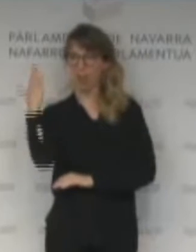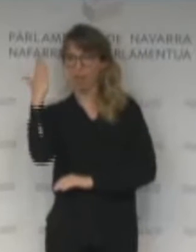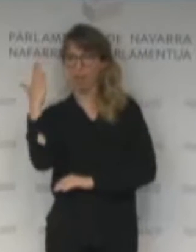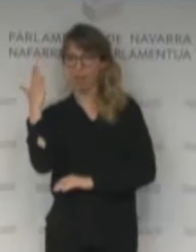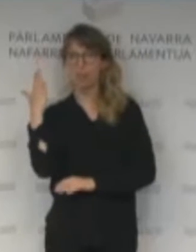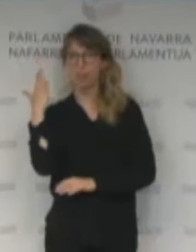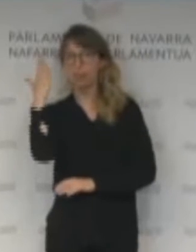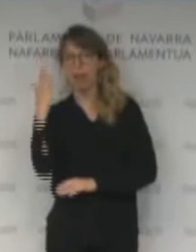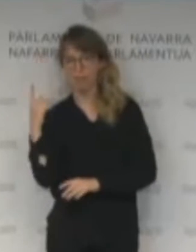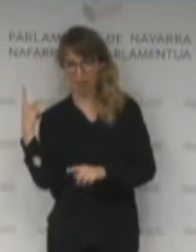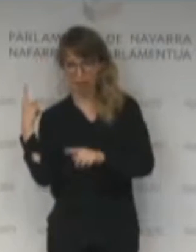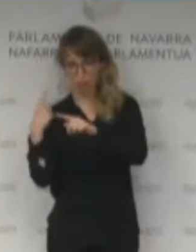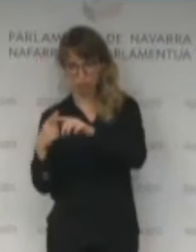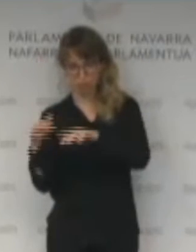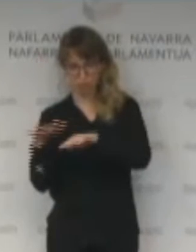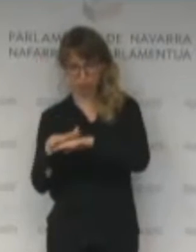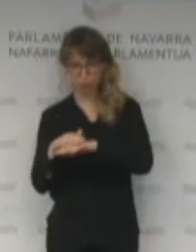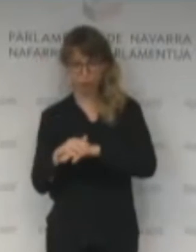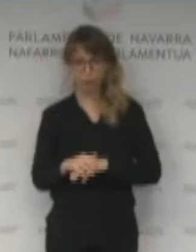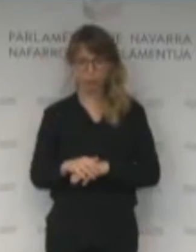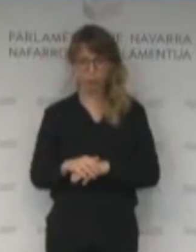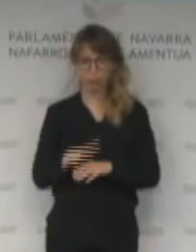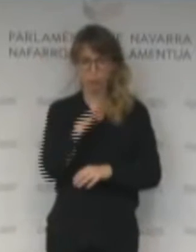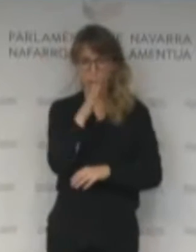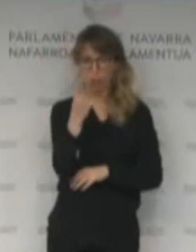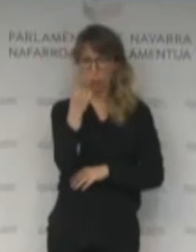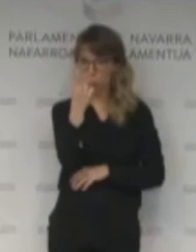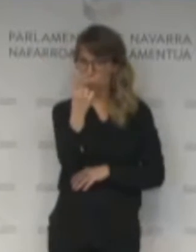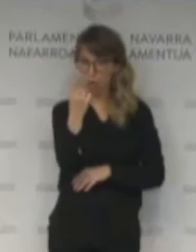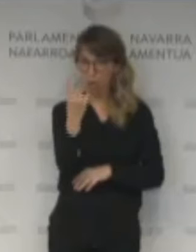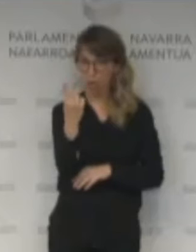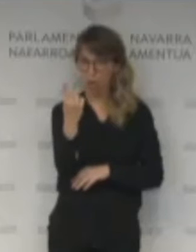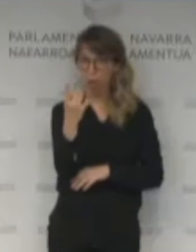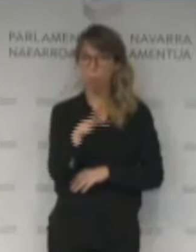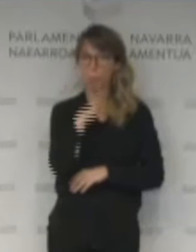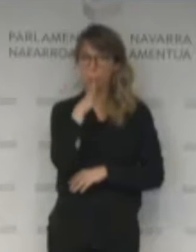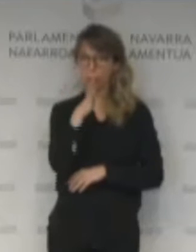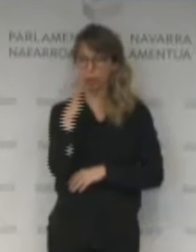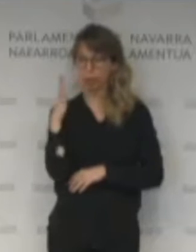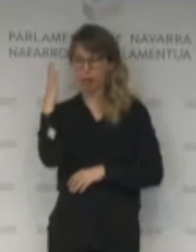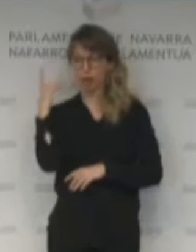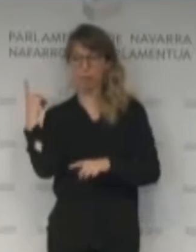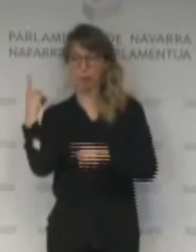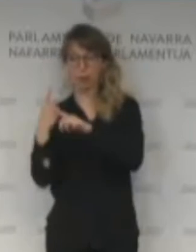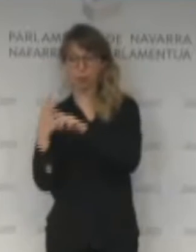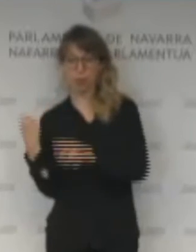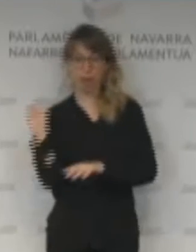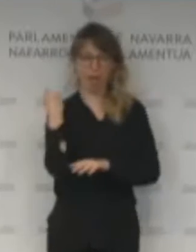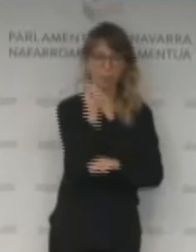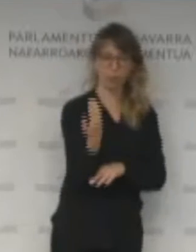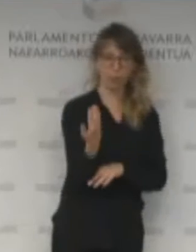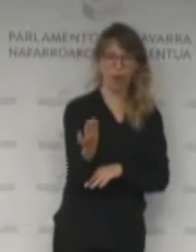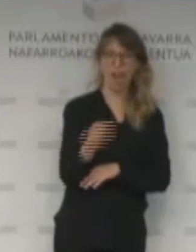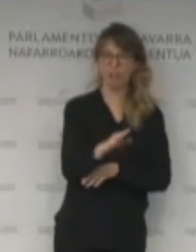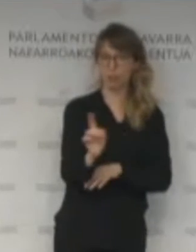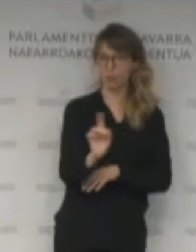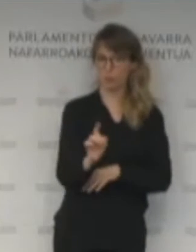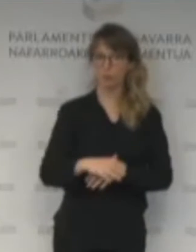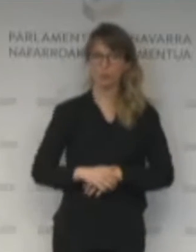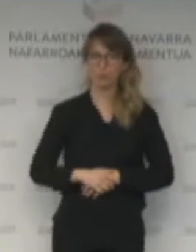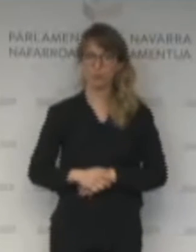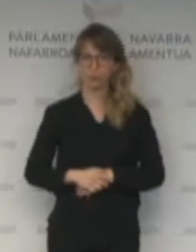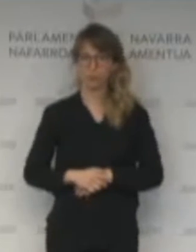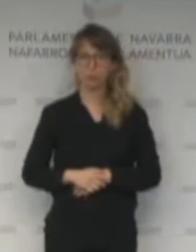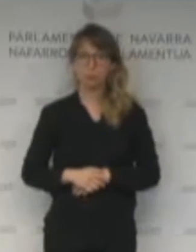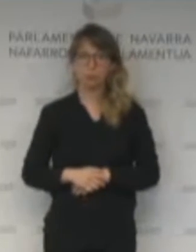¿Por qué solo una? Porque Navarra Suma no apoyó la enmienda de H. Bildu. Y el resto, pues seguimos